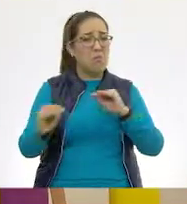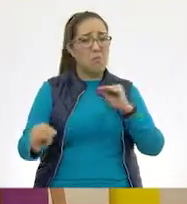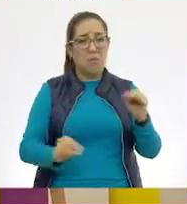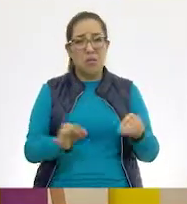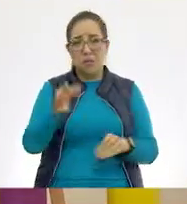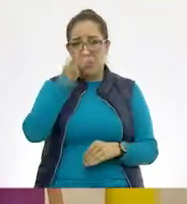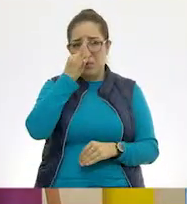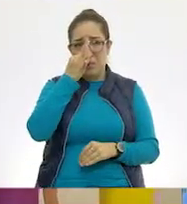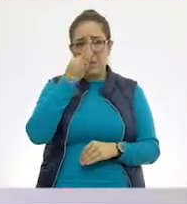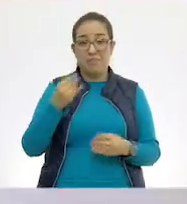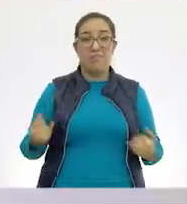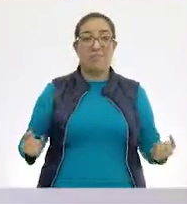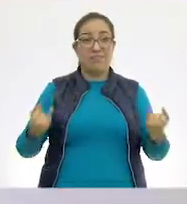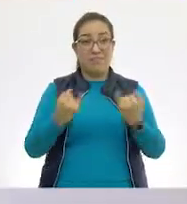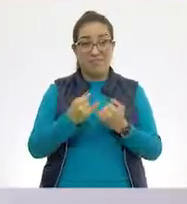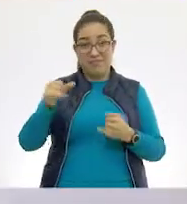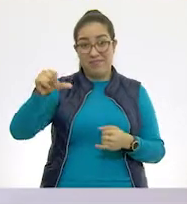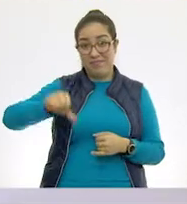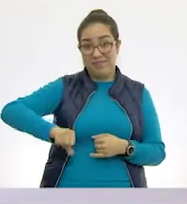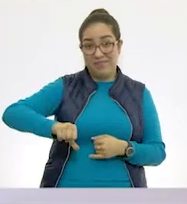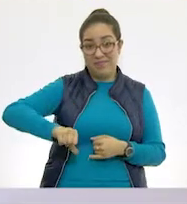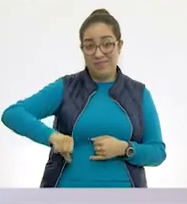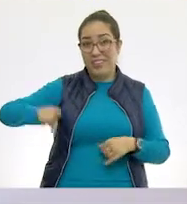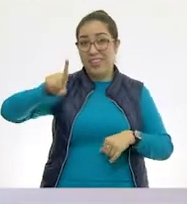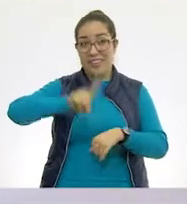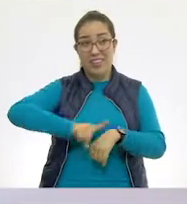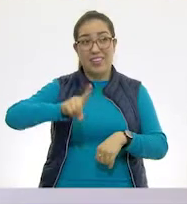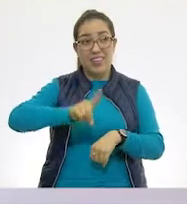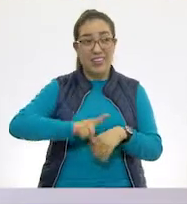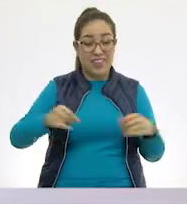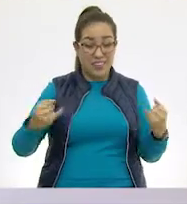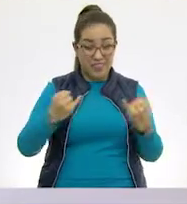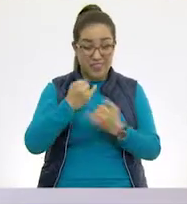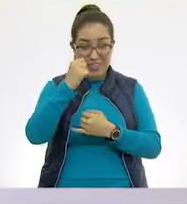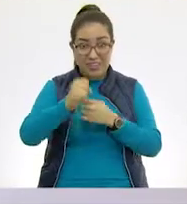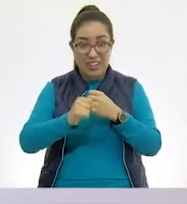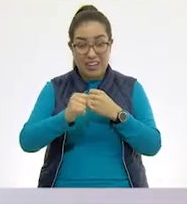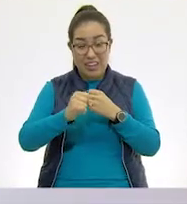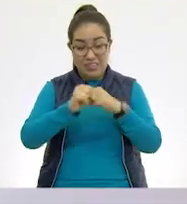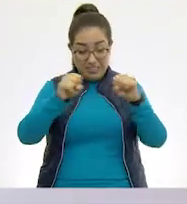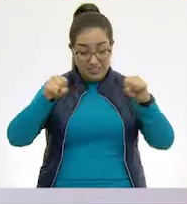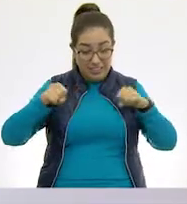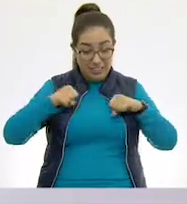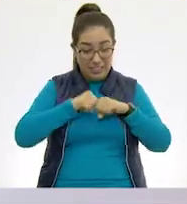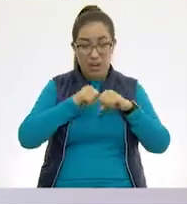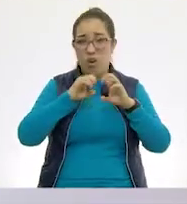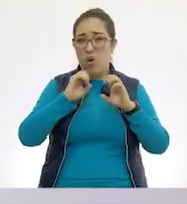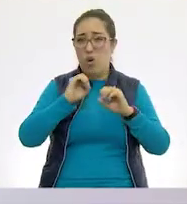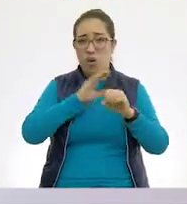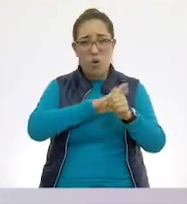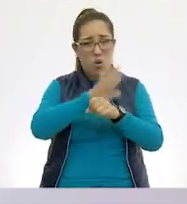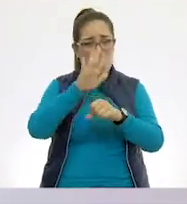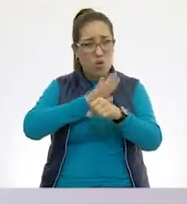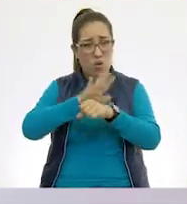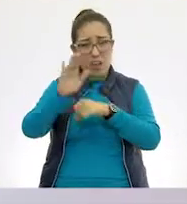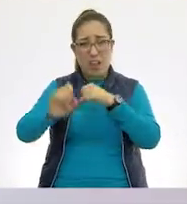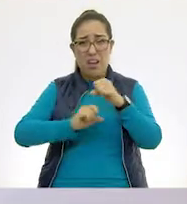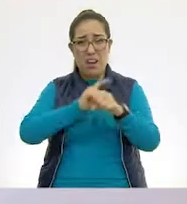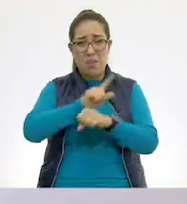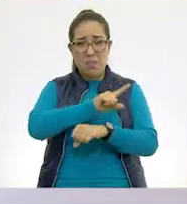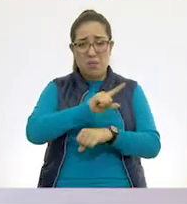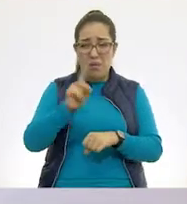Como los que vimos aquí y los que vemos aquí en el salón, y todos los animales que podemos encontrar cuando nos vayamos de exploración.